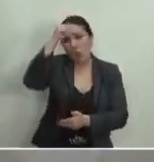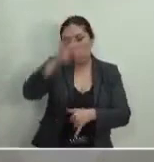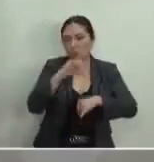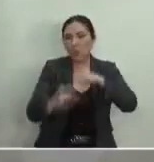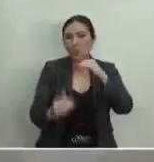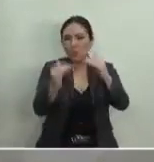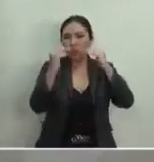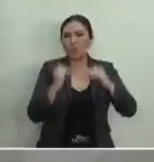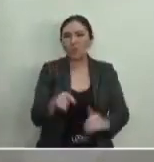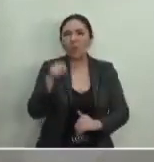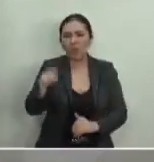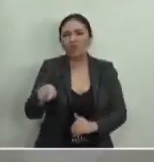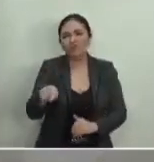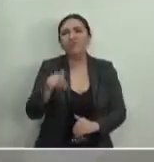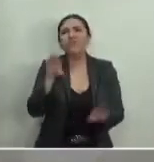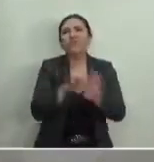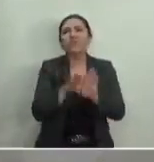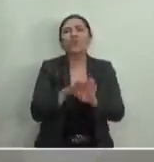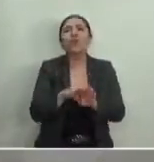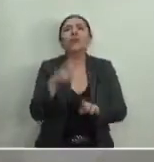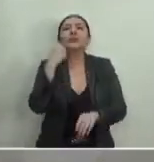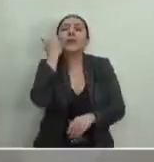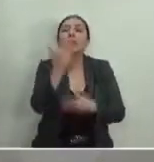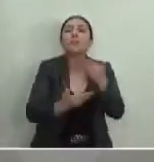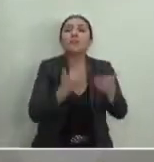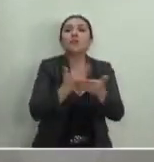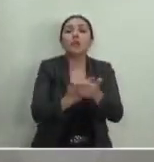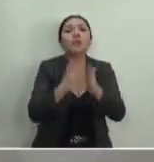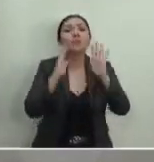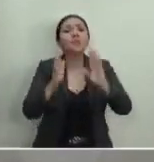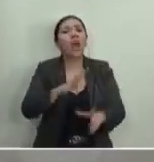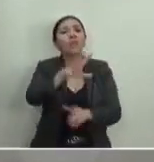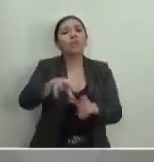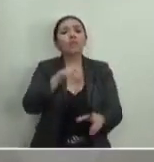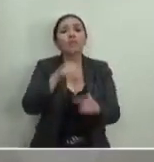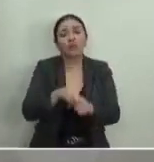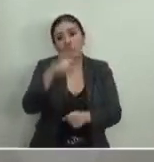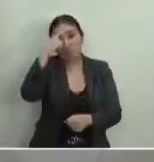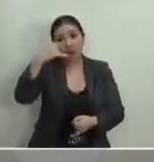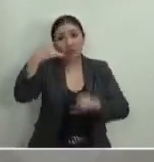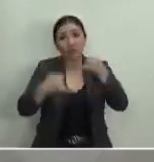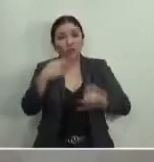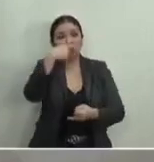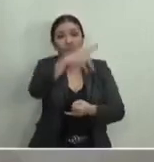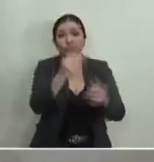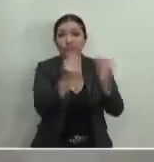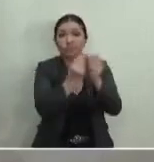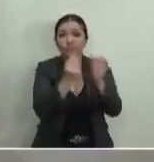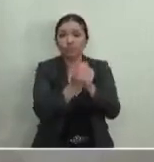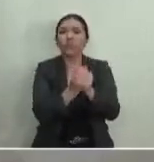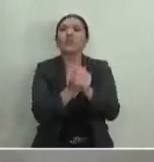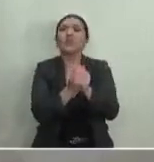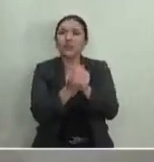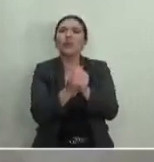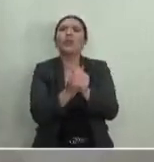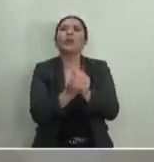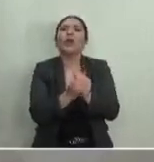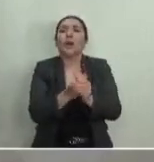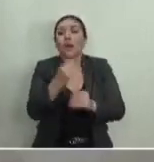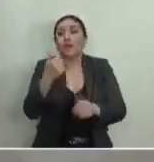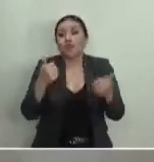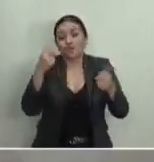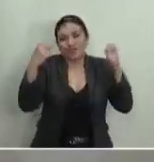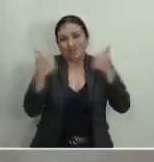parte en la que justamente, como se dijo en la cuenta, se propone que asumamos plenitud de jurisdicción y en este caso yo digo incluso plenitud de jurisdicción